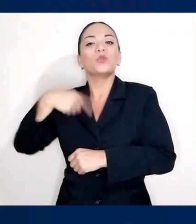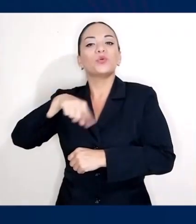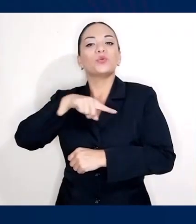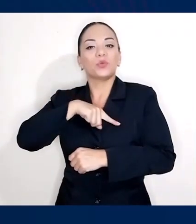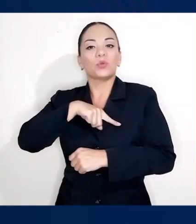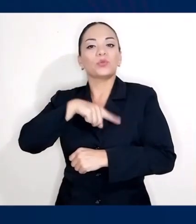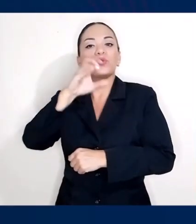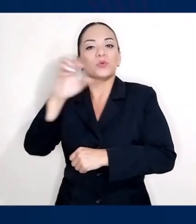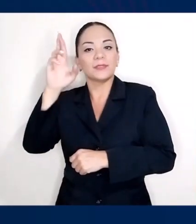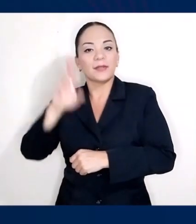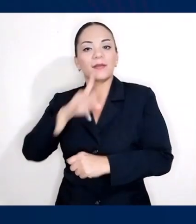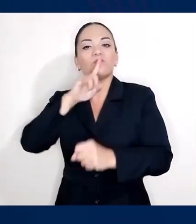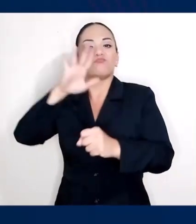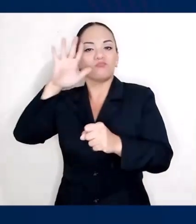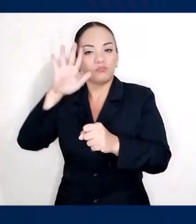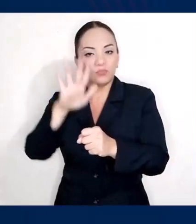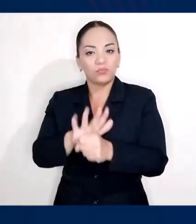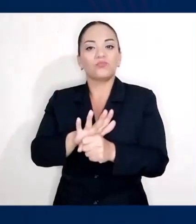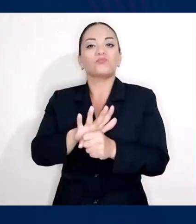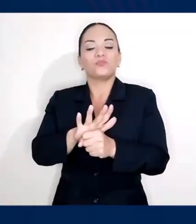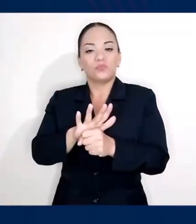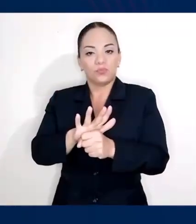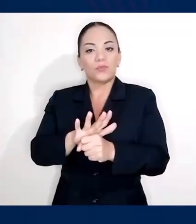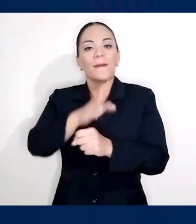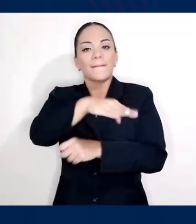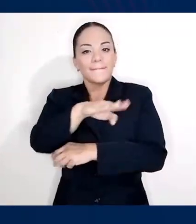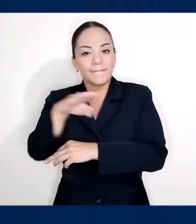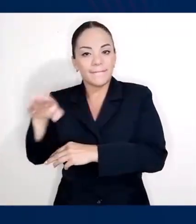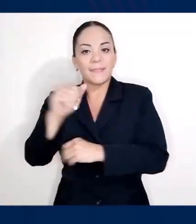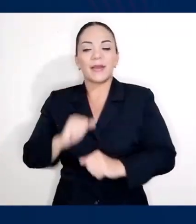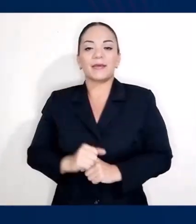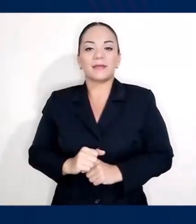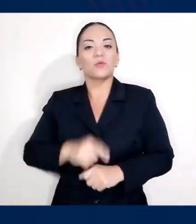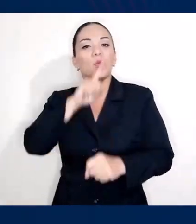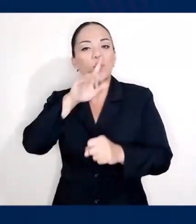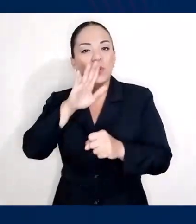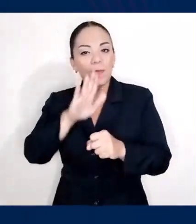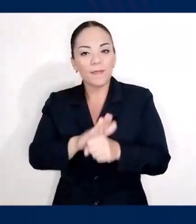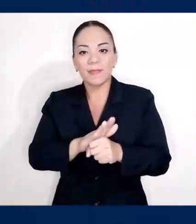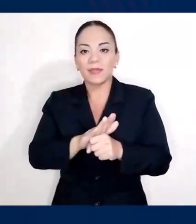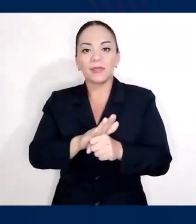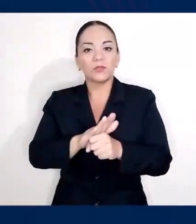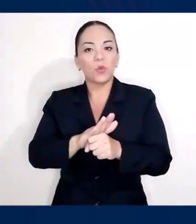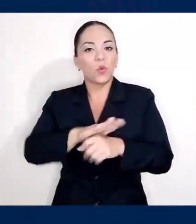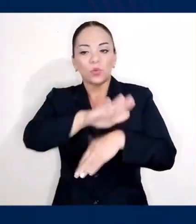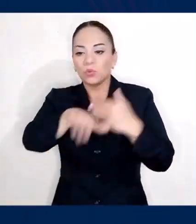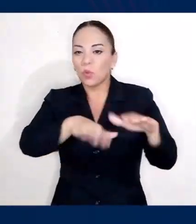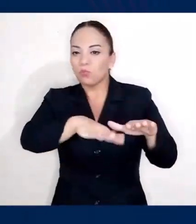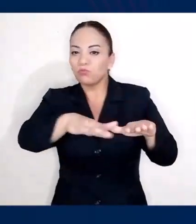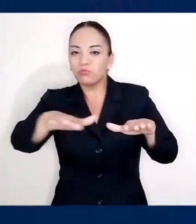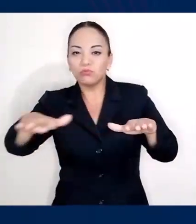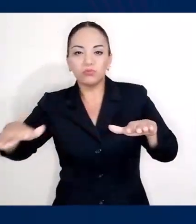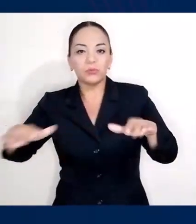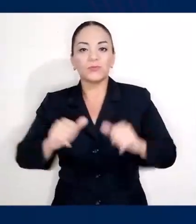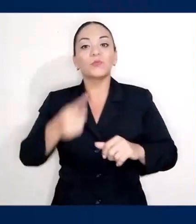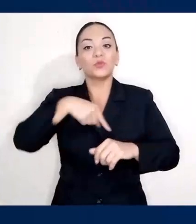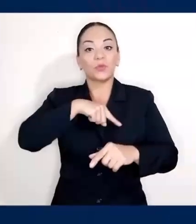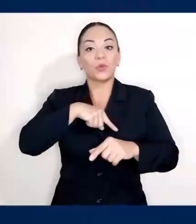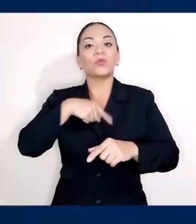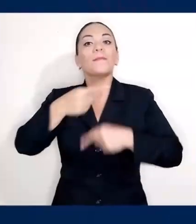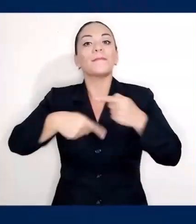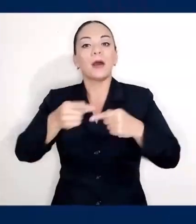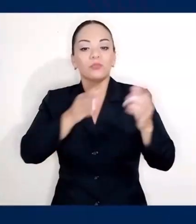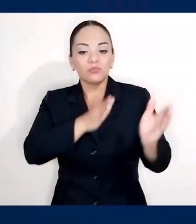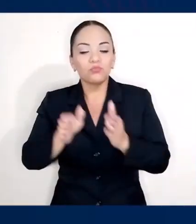confirmó el compromiso con los mares, con nuestro océano porque vamos a